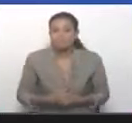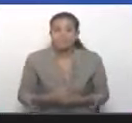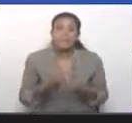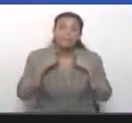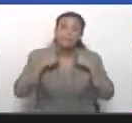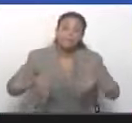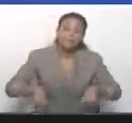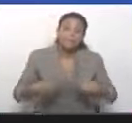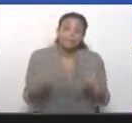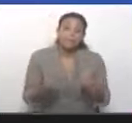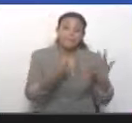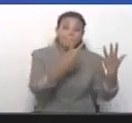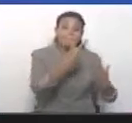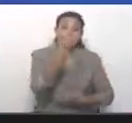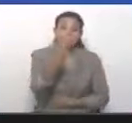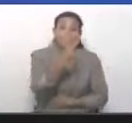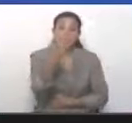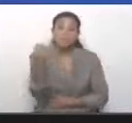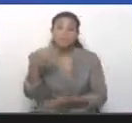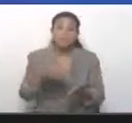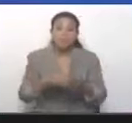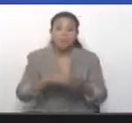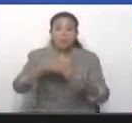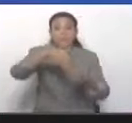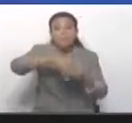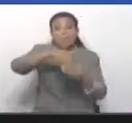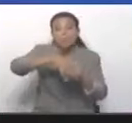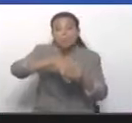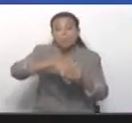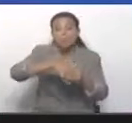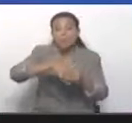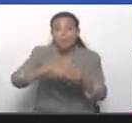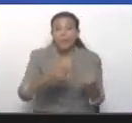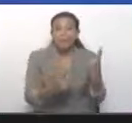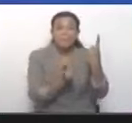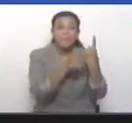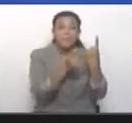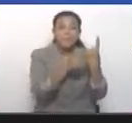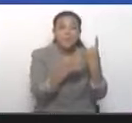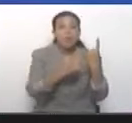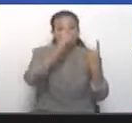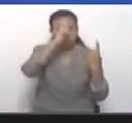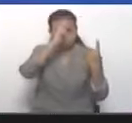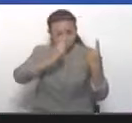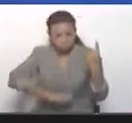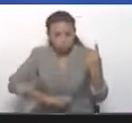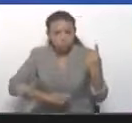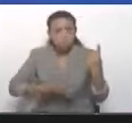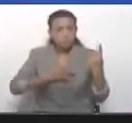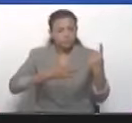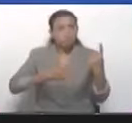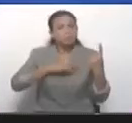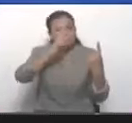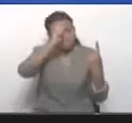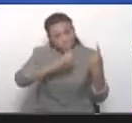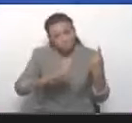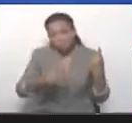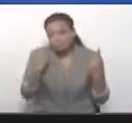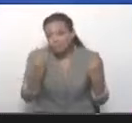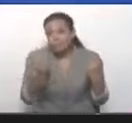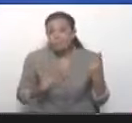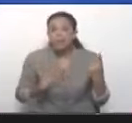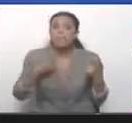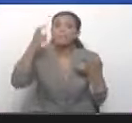perdimos por 20.000 votos. Y el primero que salió a reconocer de inmediato la derrota